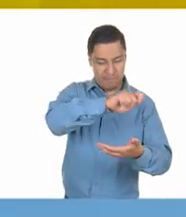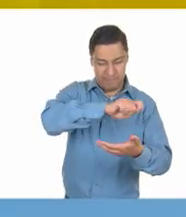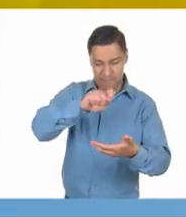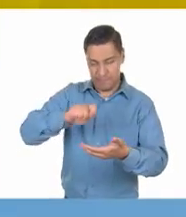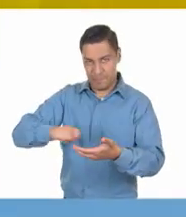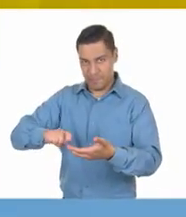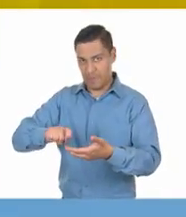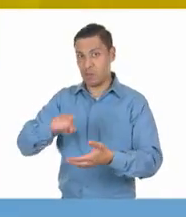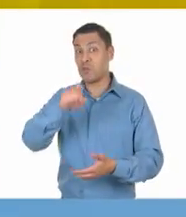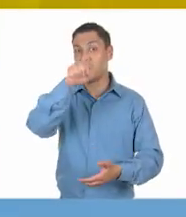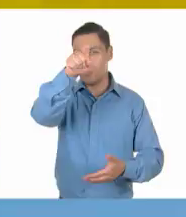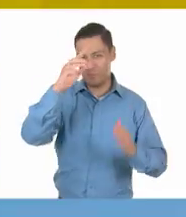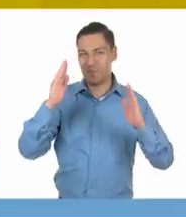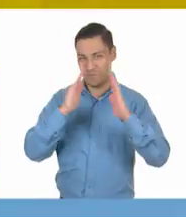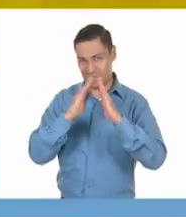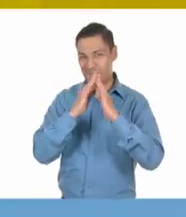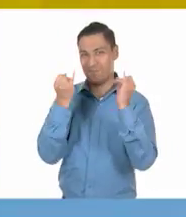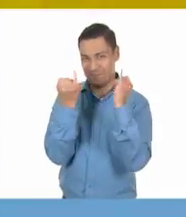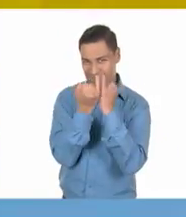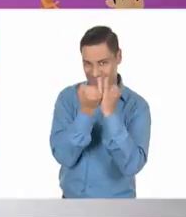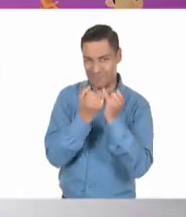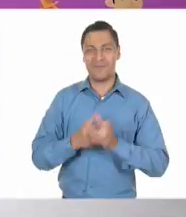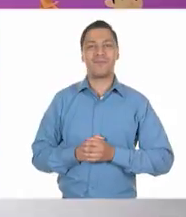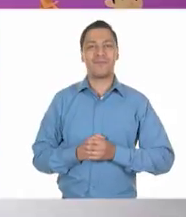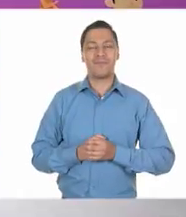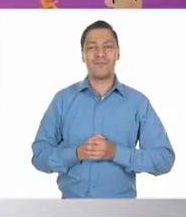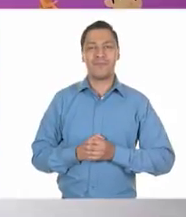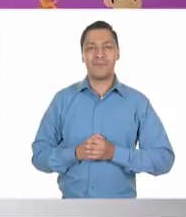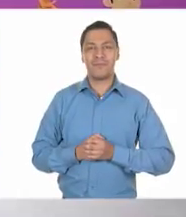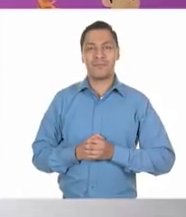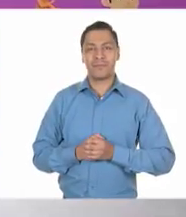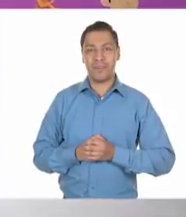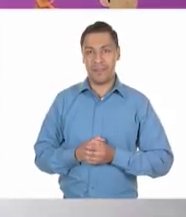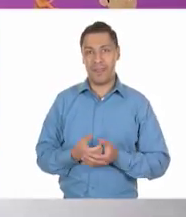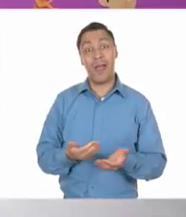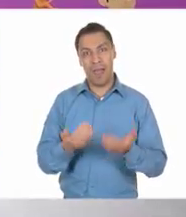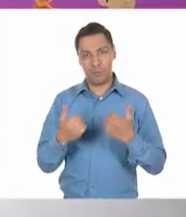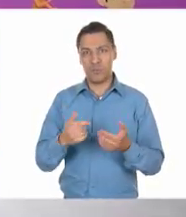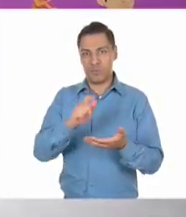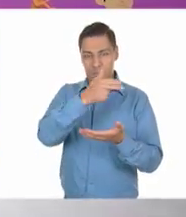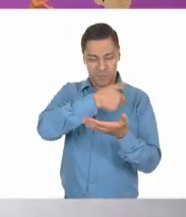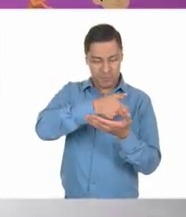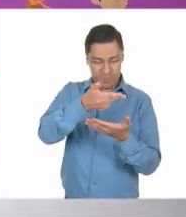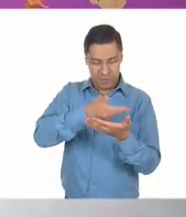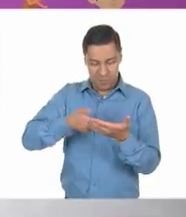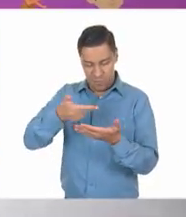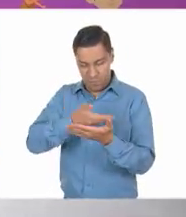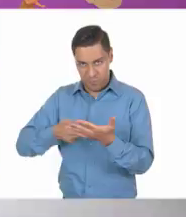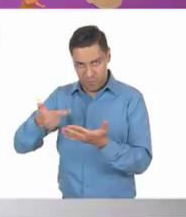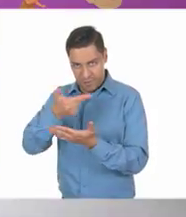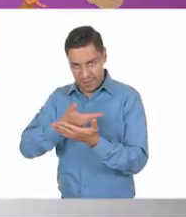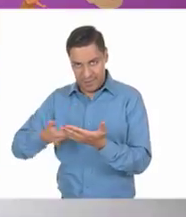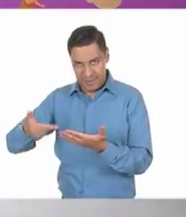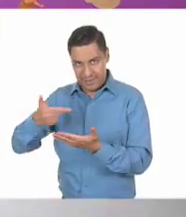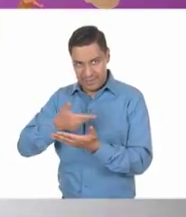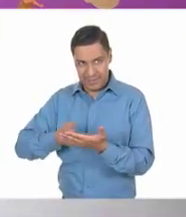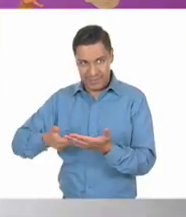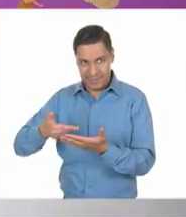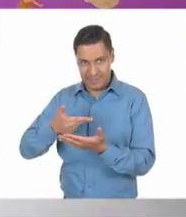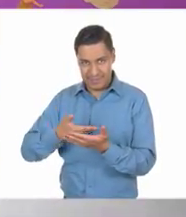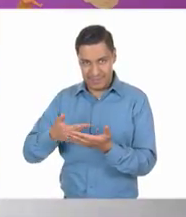vamos a hacer en casa. Muy bien. ¿Qué te parece, Ale? Vamos a dibujar, vamos a dibujar. Sí, sí, sí.